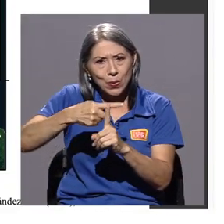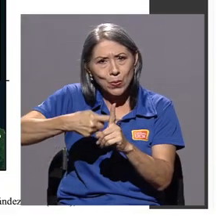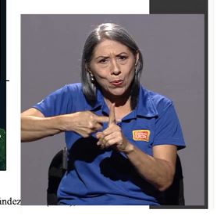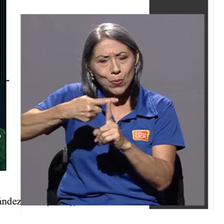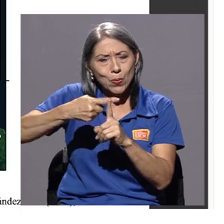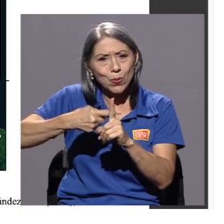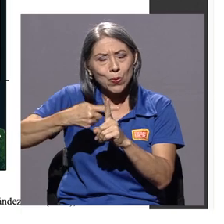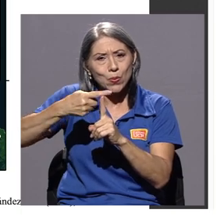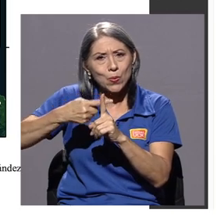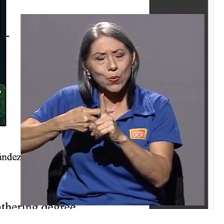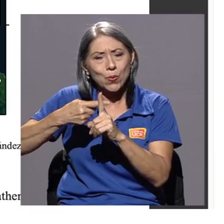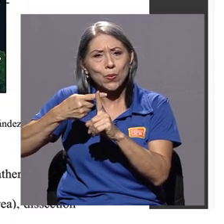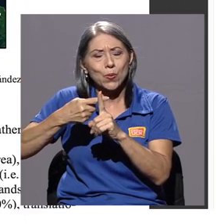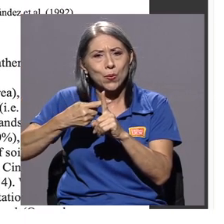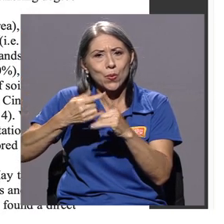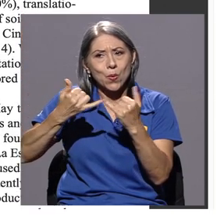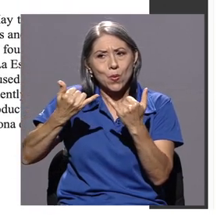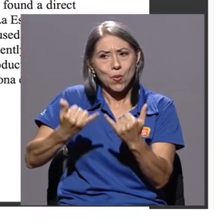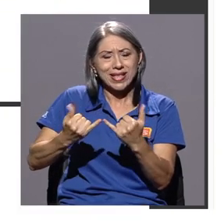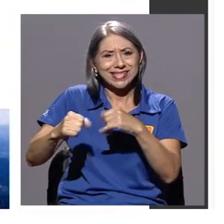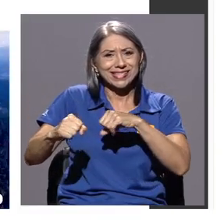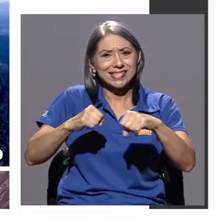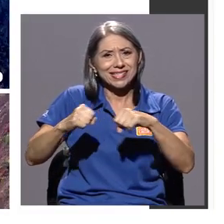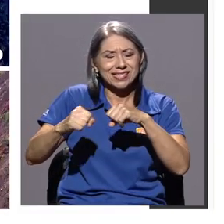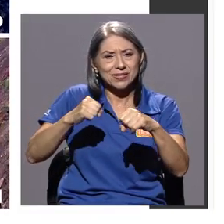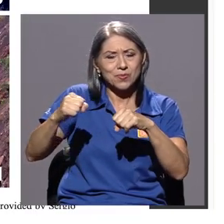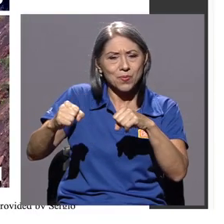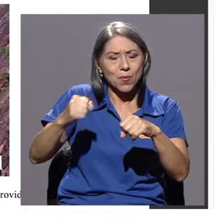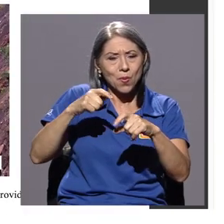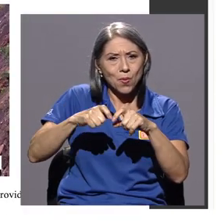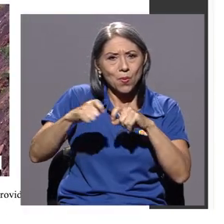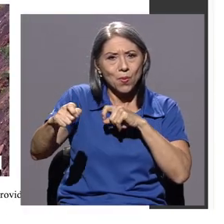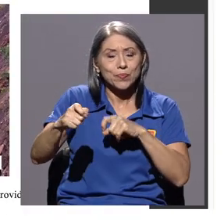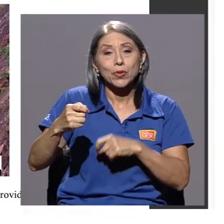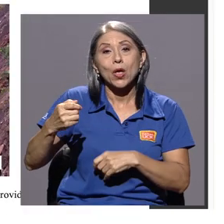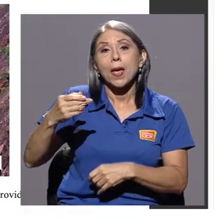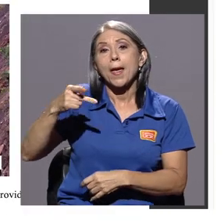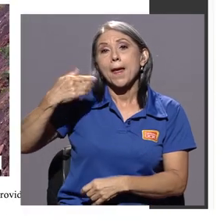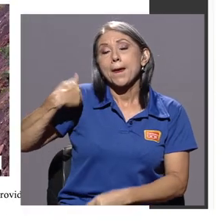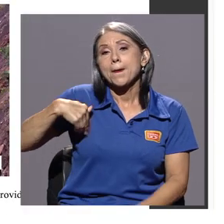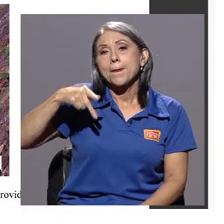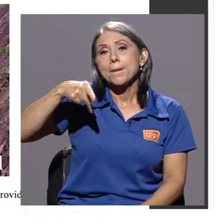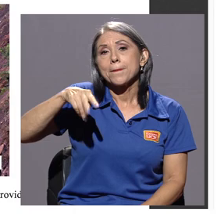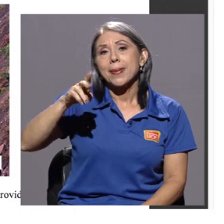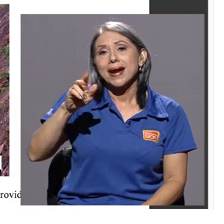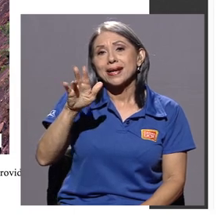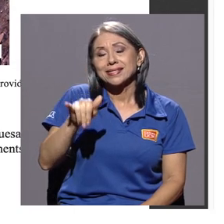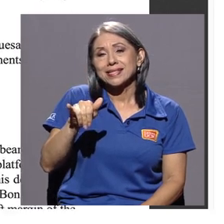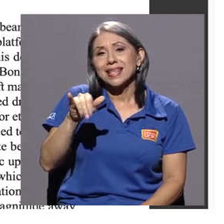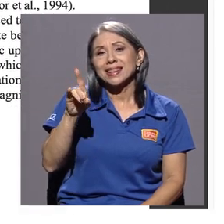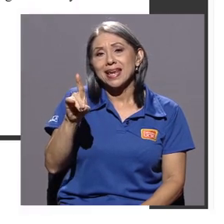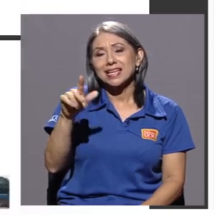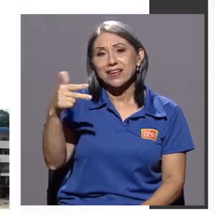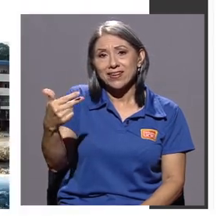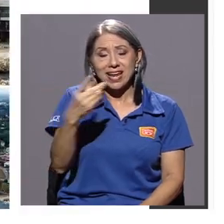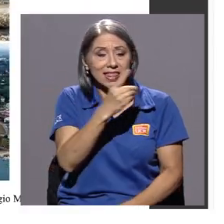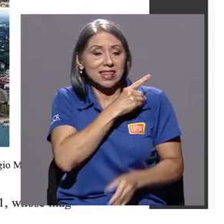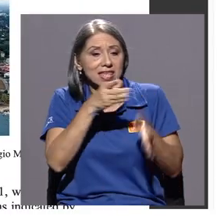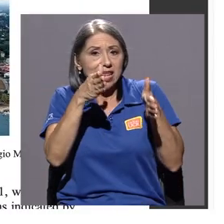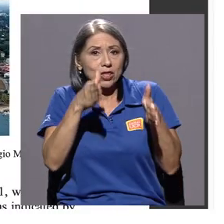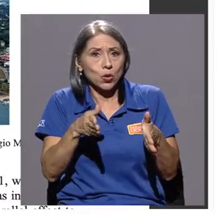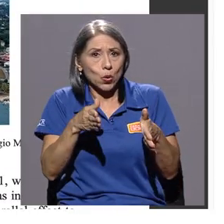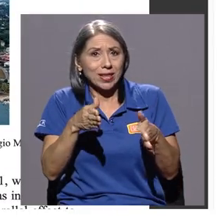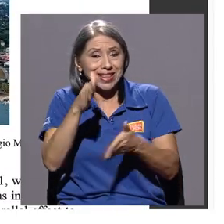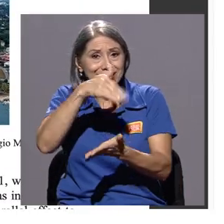escala sismológica de magnitud de momento. Percy Danger Chavarría, director del Centro de Investigación en